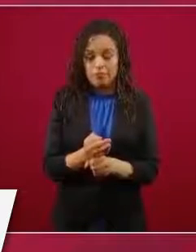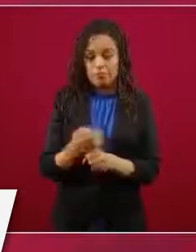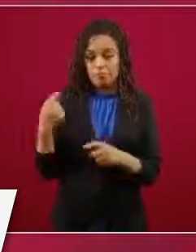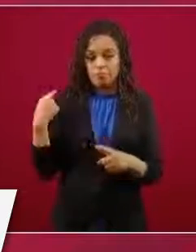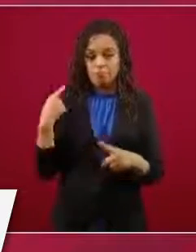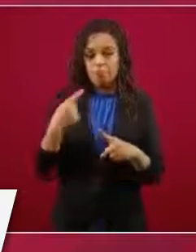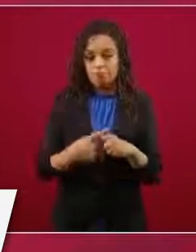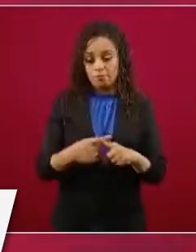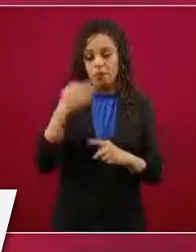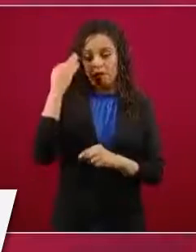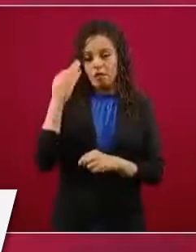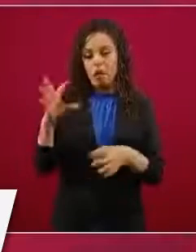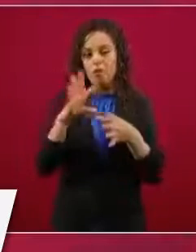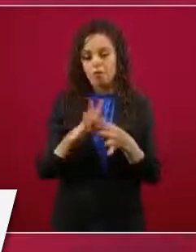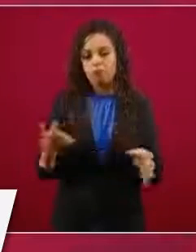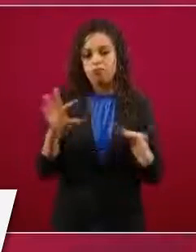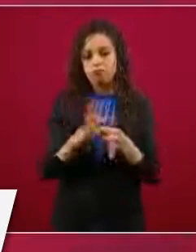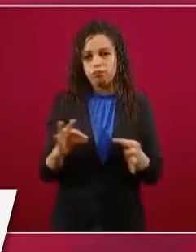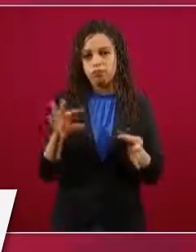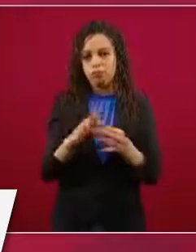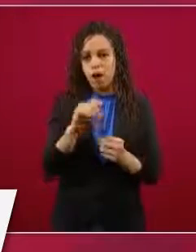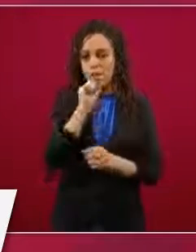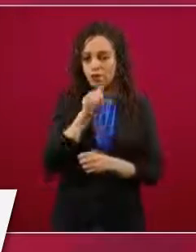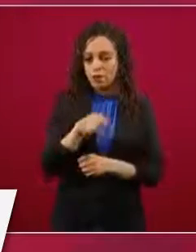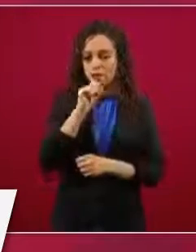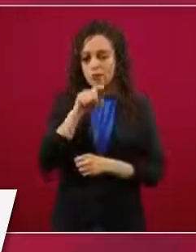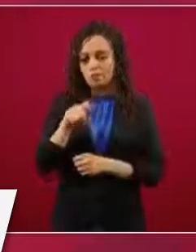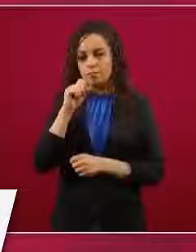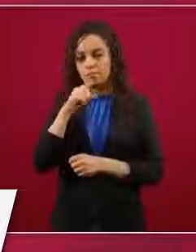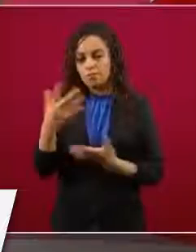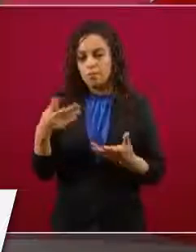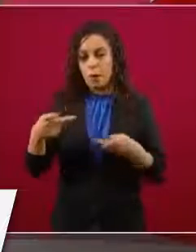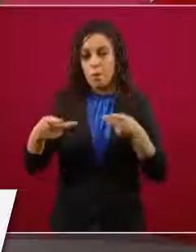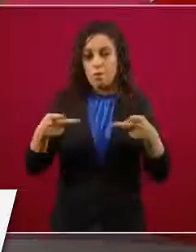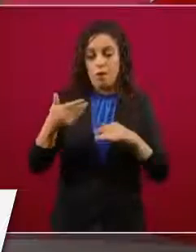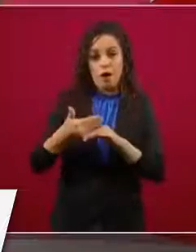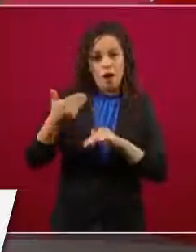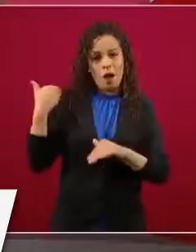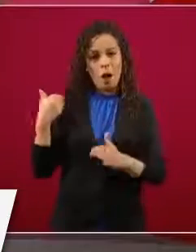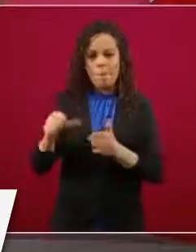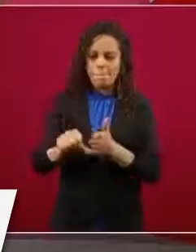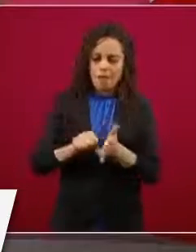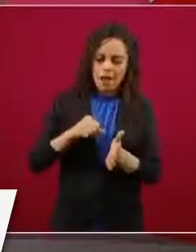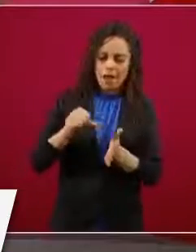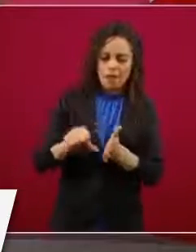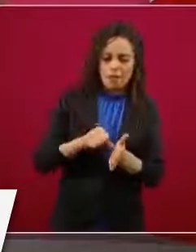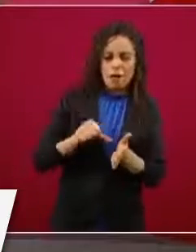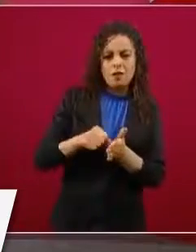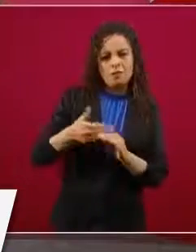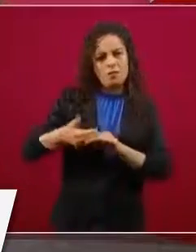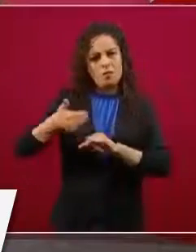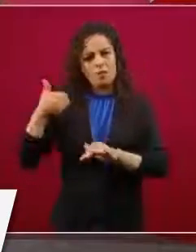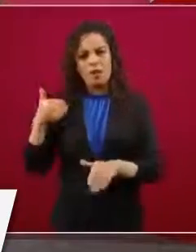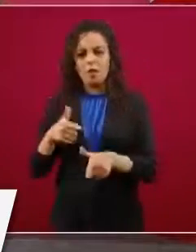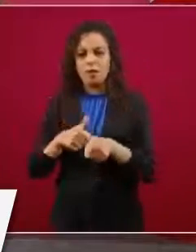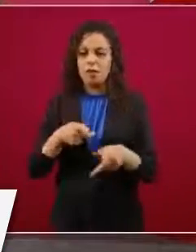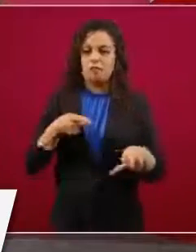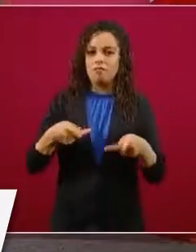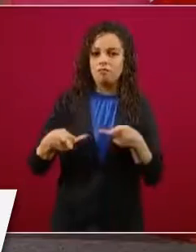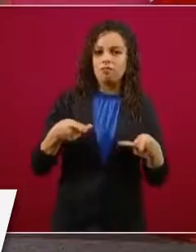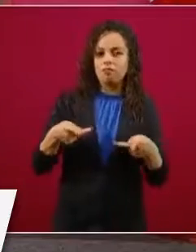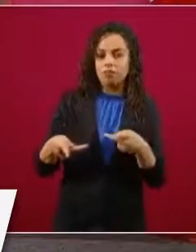mucho tiempo, nos llevó meses irnos preparando, porque sabíamos que esto podía ocurrir,